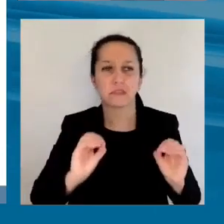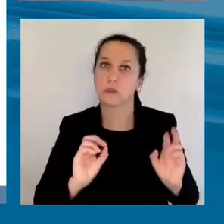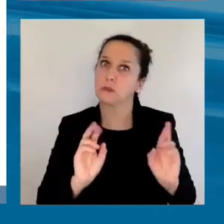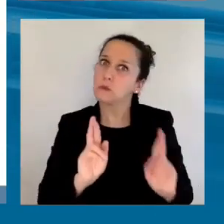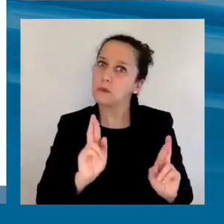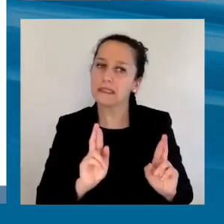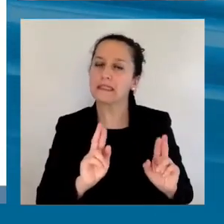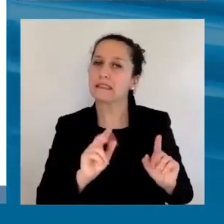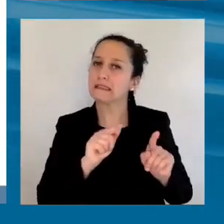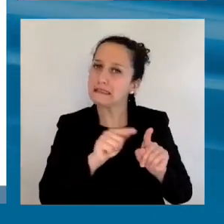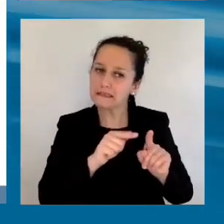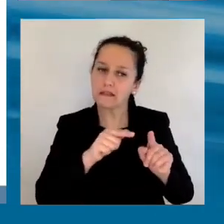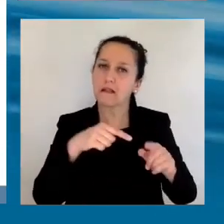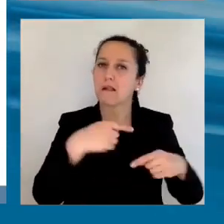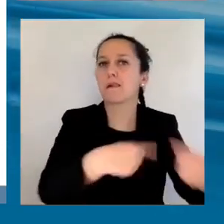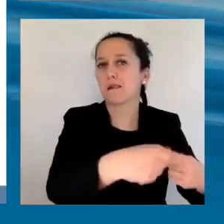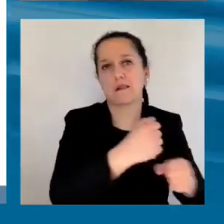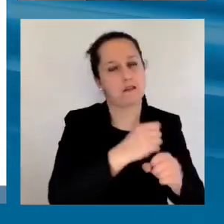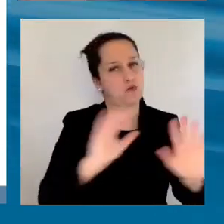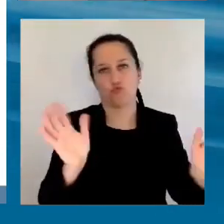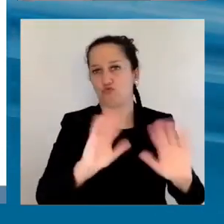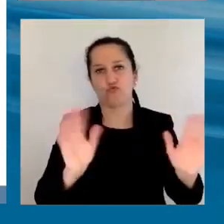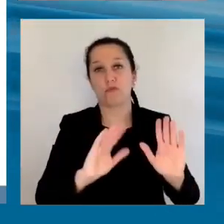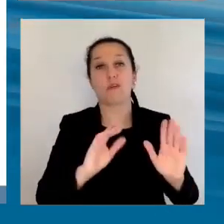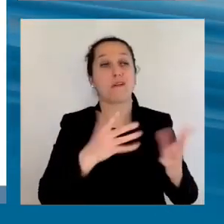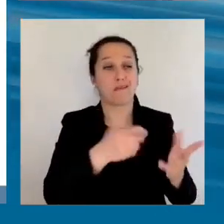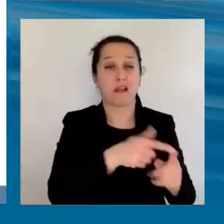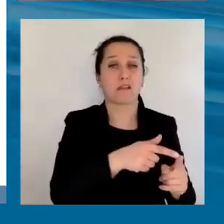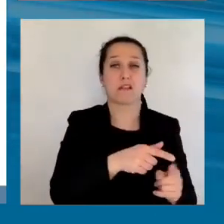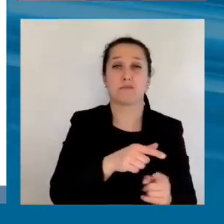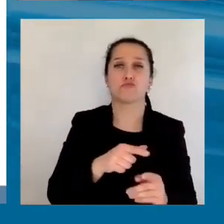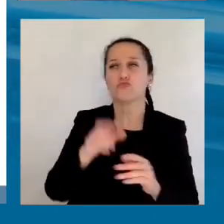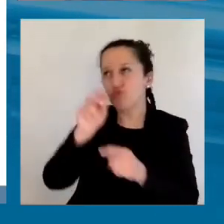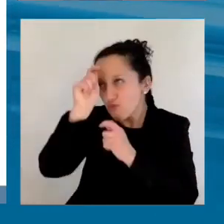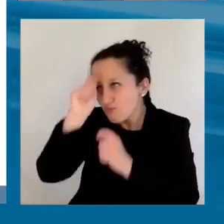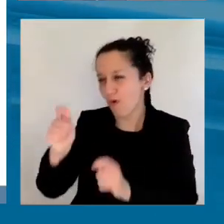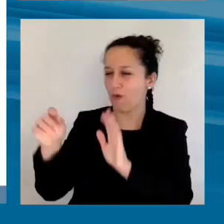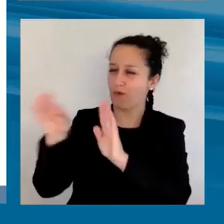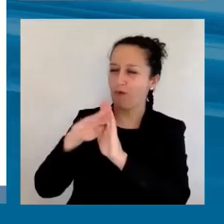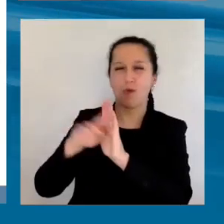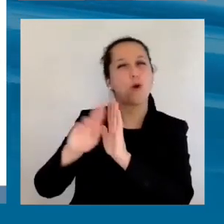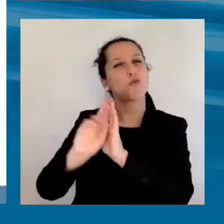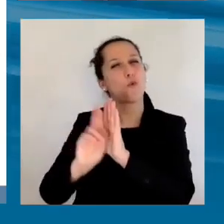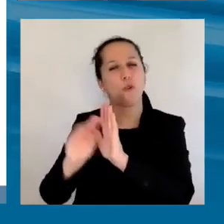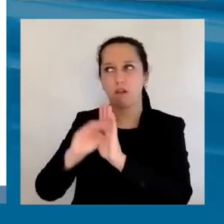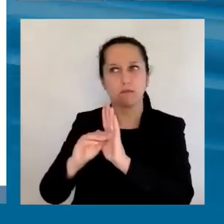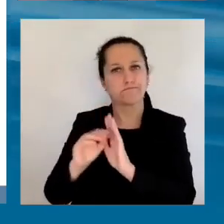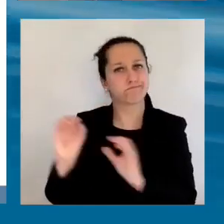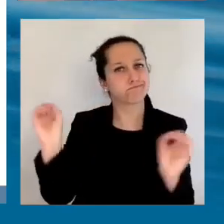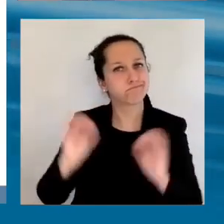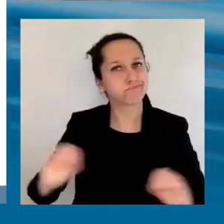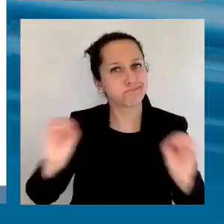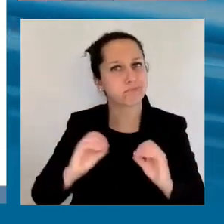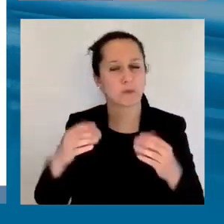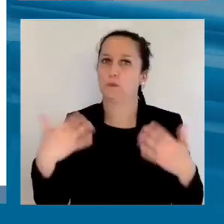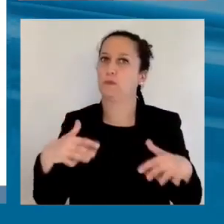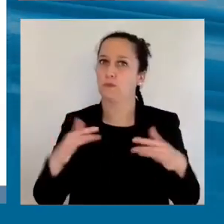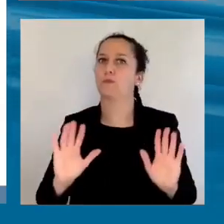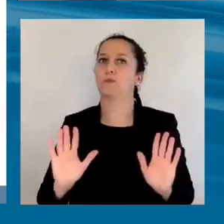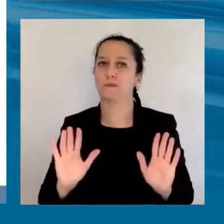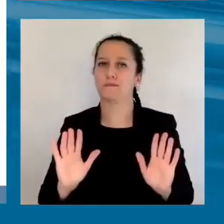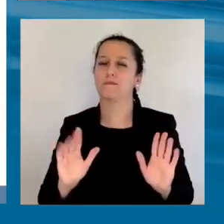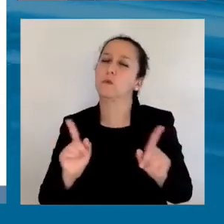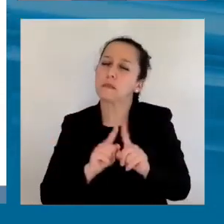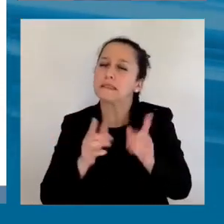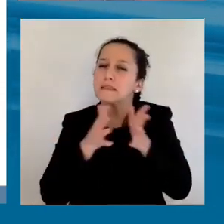profundice mucho de un colapso de las reglas o de una impunidad ante estas cosas. Esto es una forma de caracterizar muy rápidamente